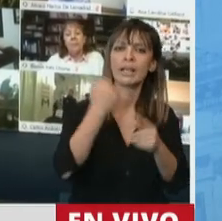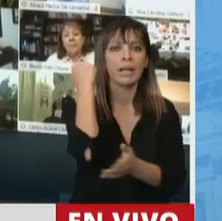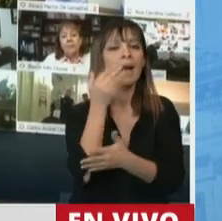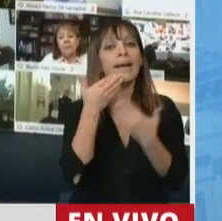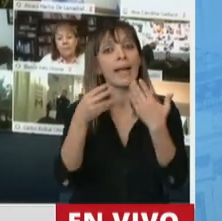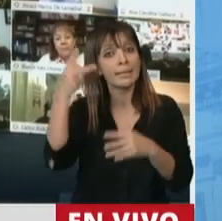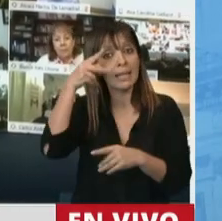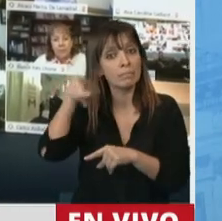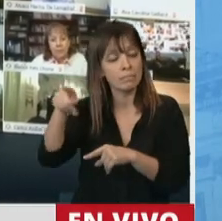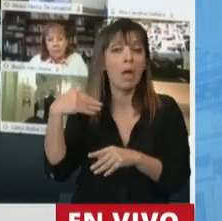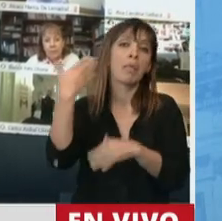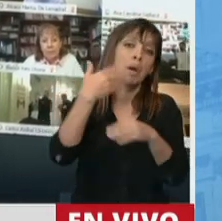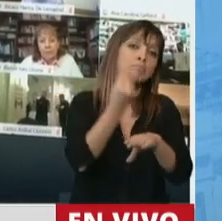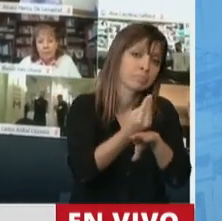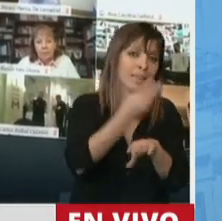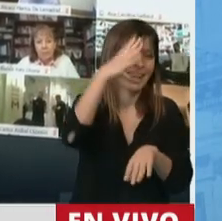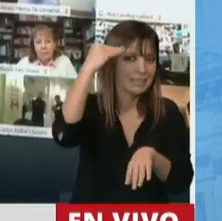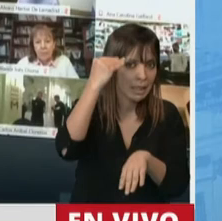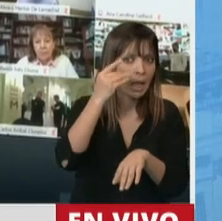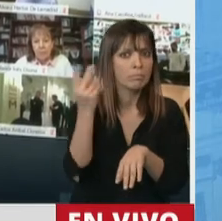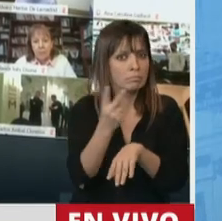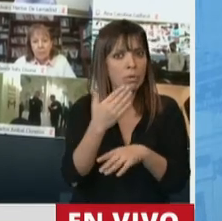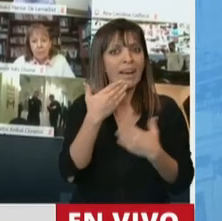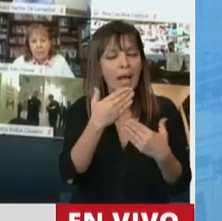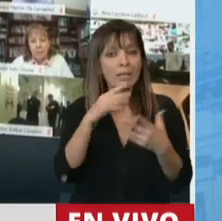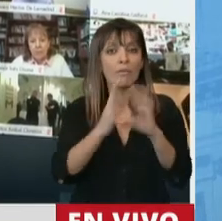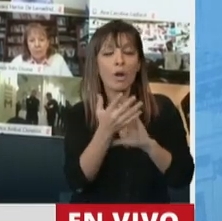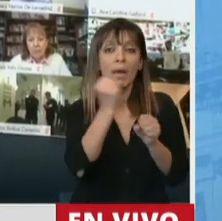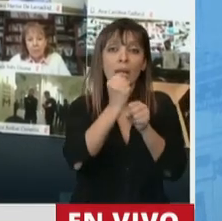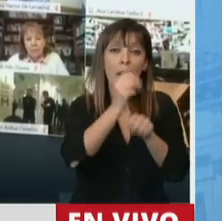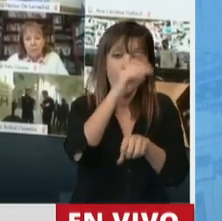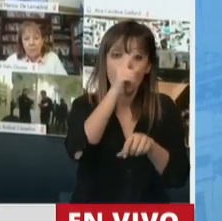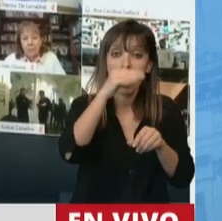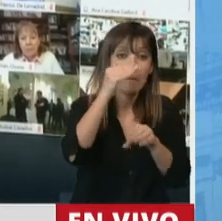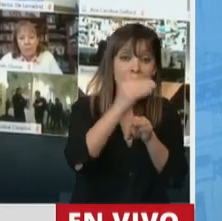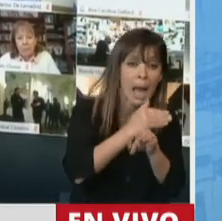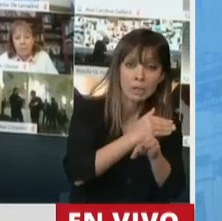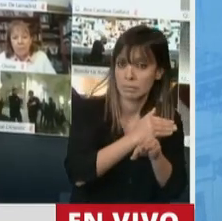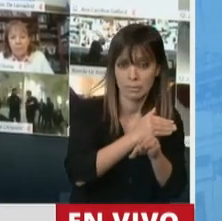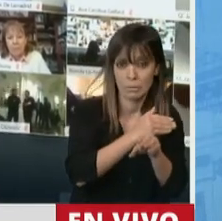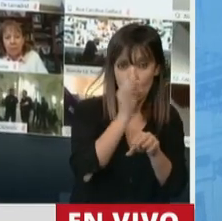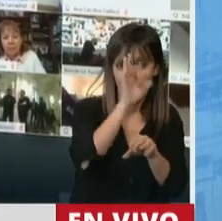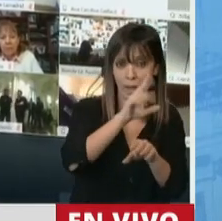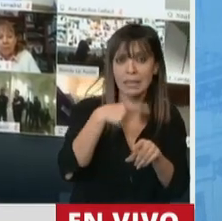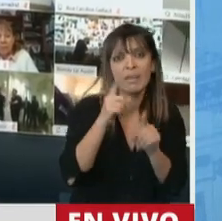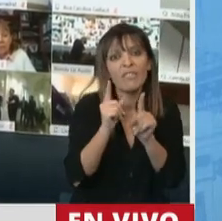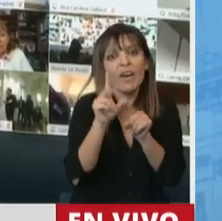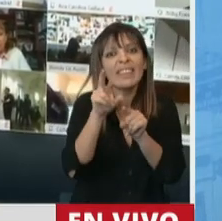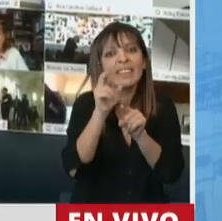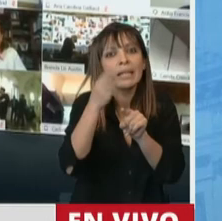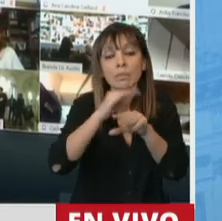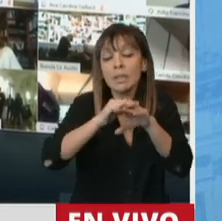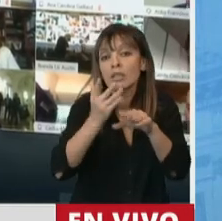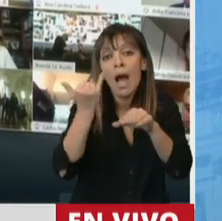Néstor y después de Cristina, la informalidad laboral nunca bajó del 30%. Siempre hubo un 30